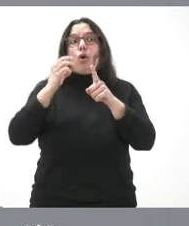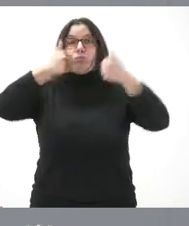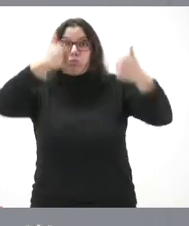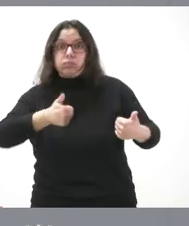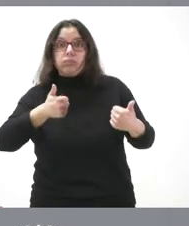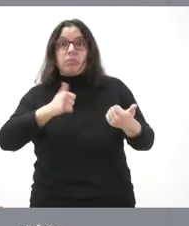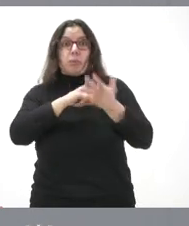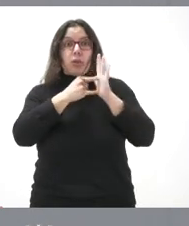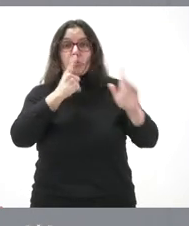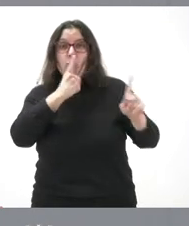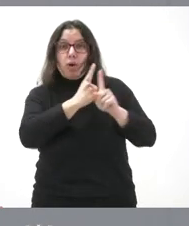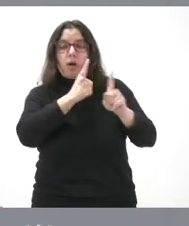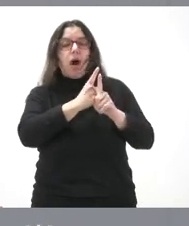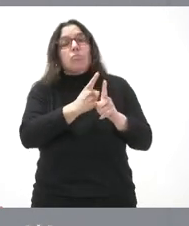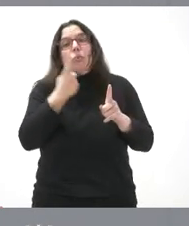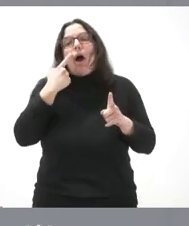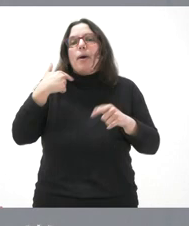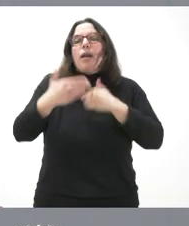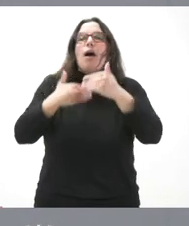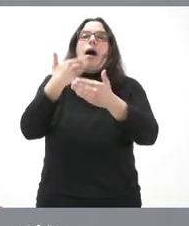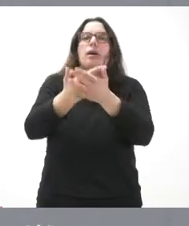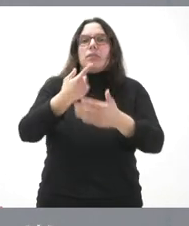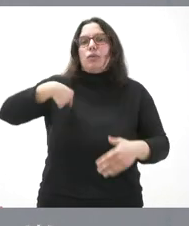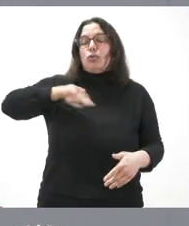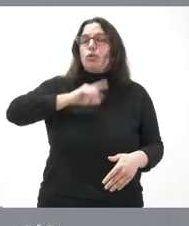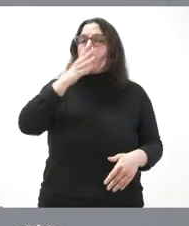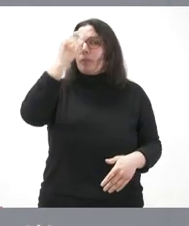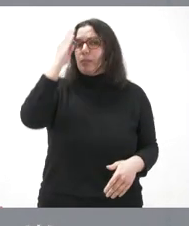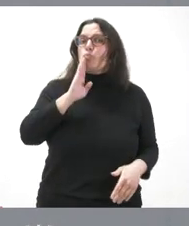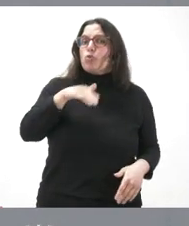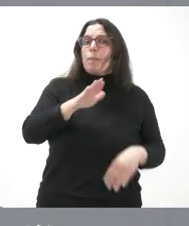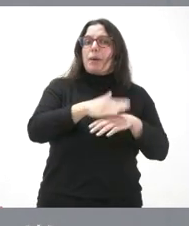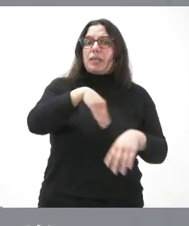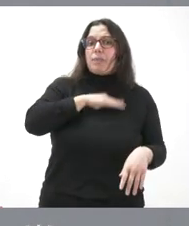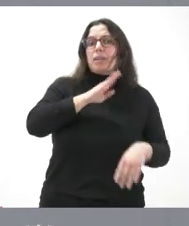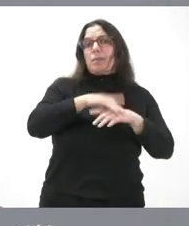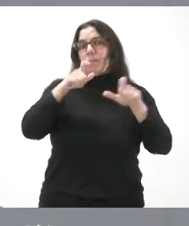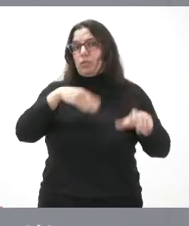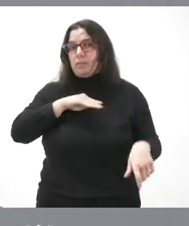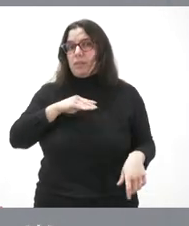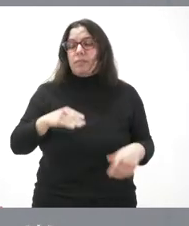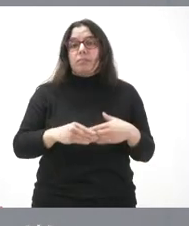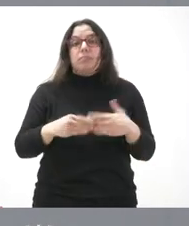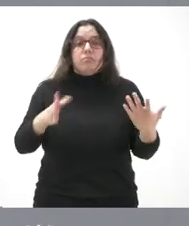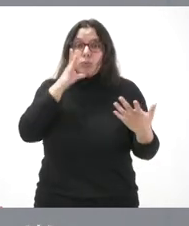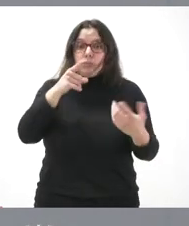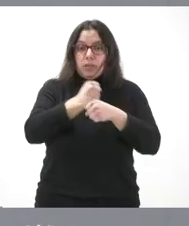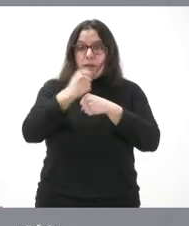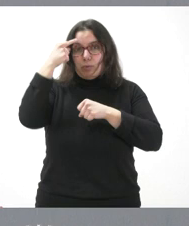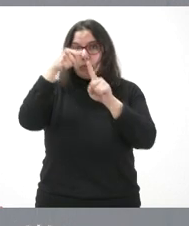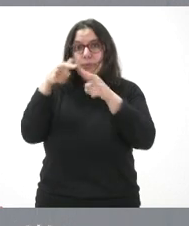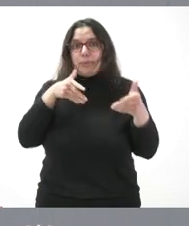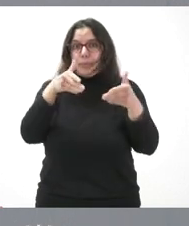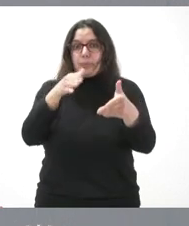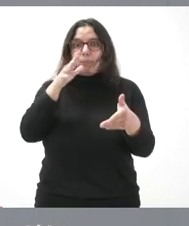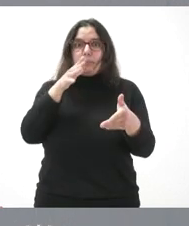proyecto, vamos a ver dónde podemos llegar las comunidades autónomas, porque creemos que es bueno para España y para los españoles. Y por eso vamos a trabajar en esa dirección, en aquello